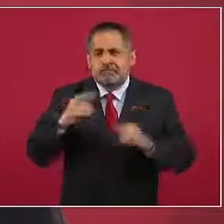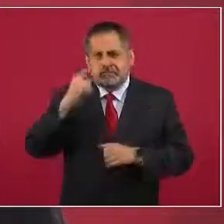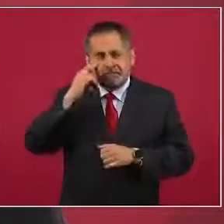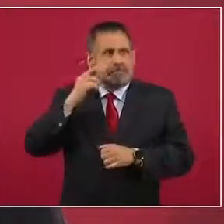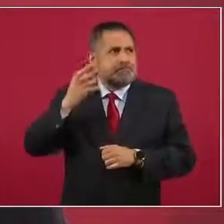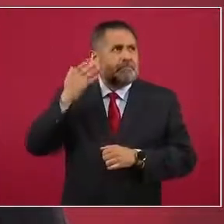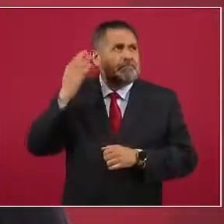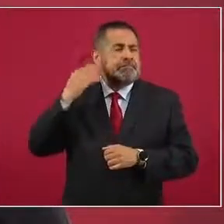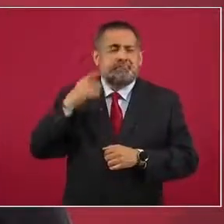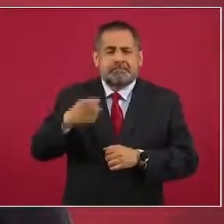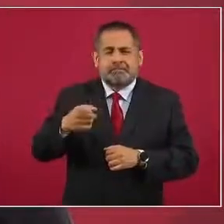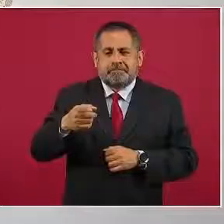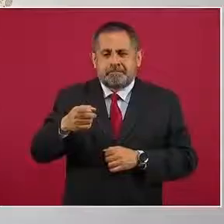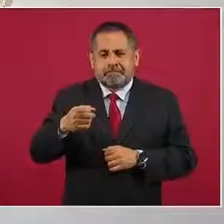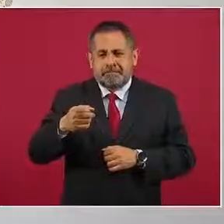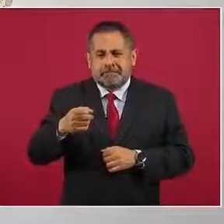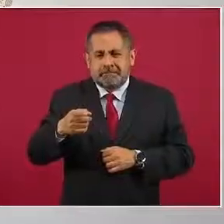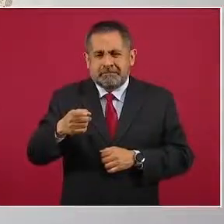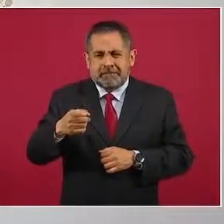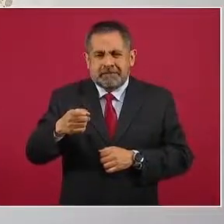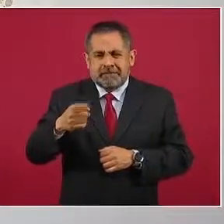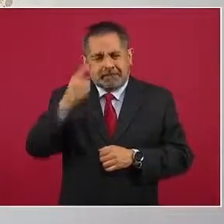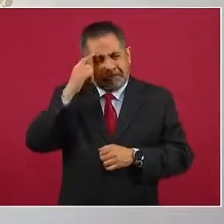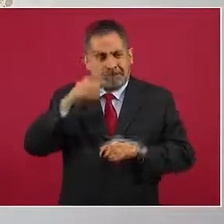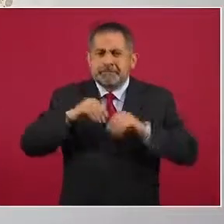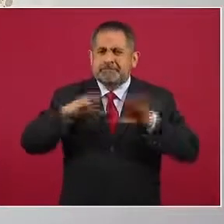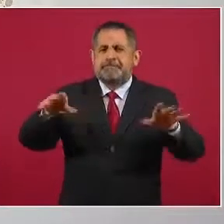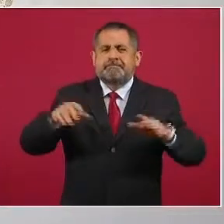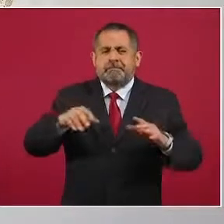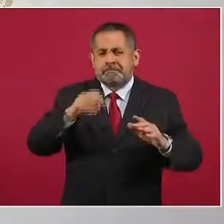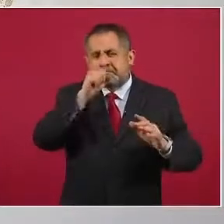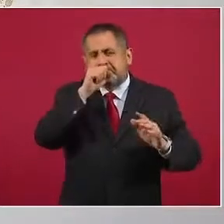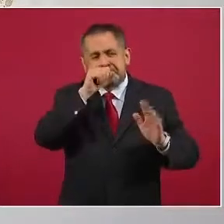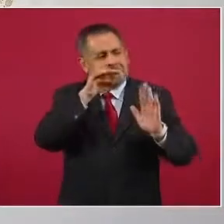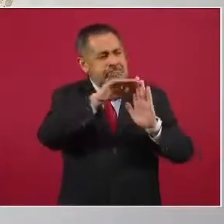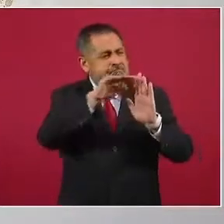tiempo hasta día de conocer un memorándum.